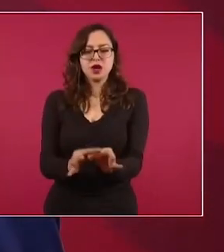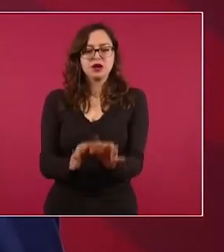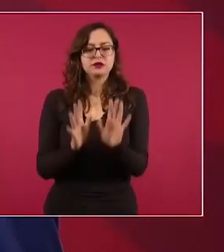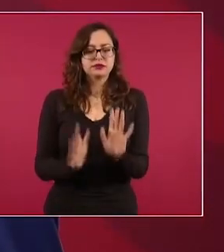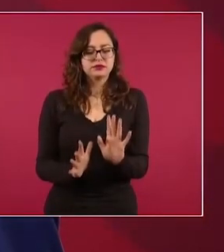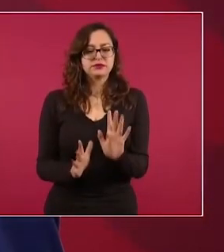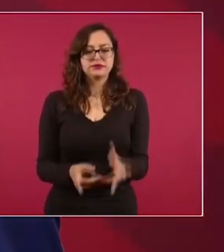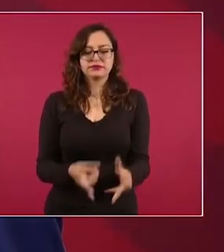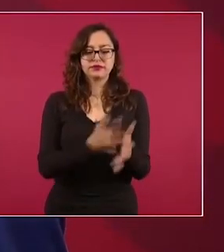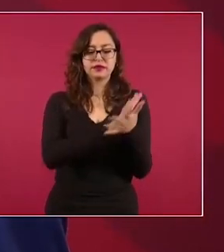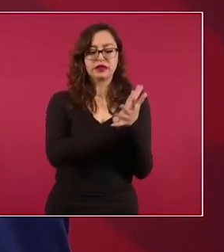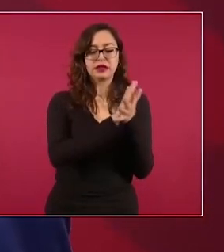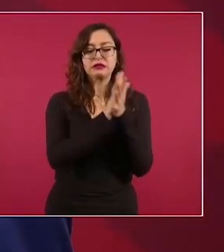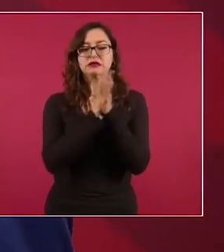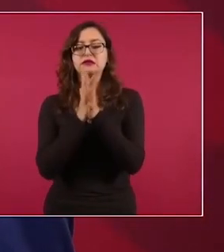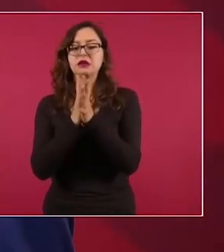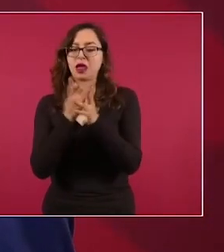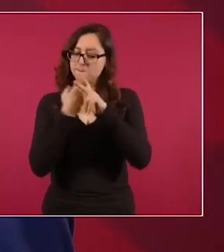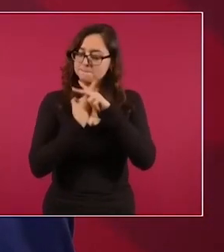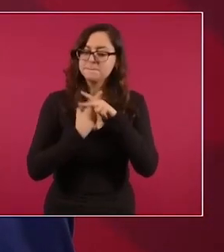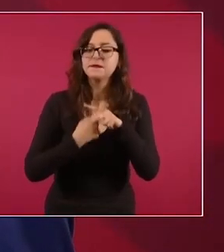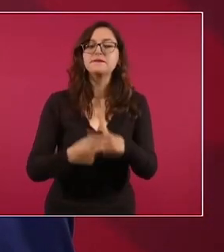las bases de la transformación de México.